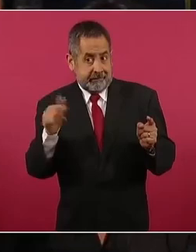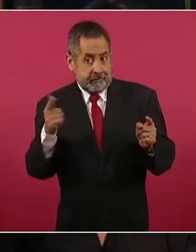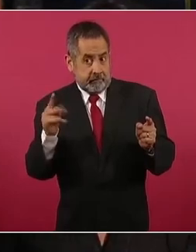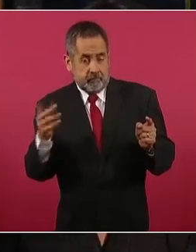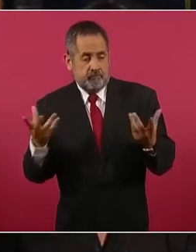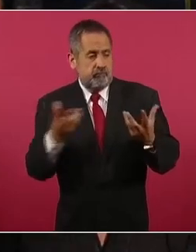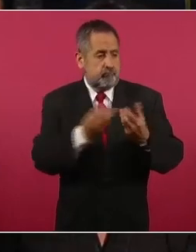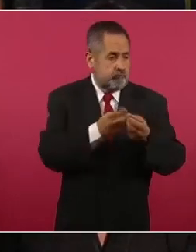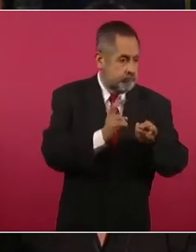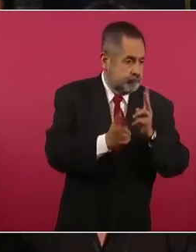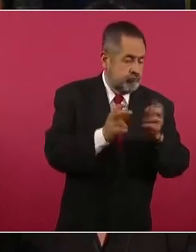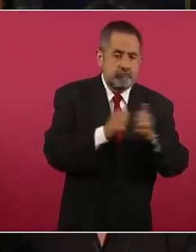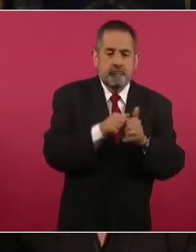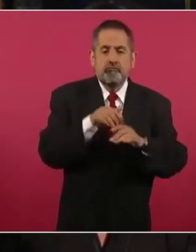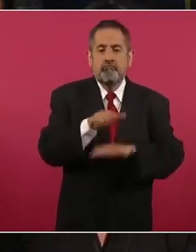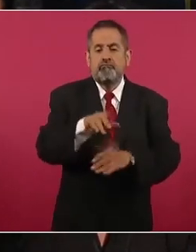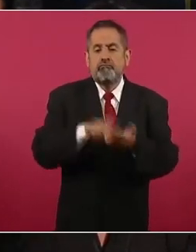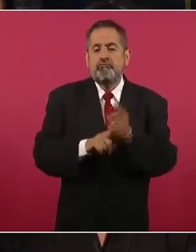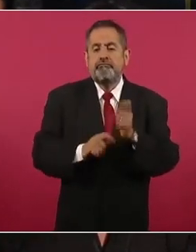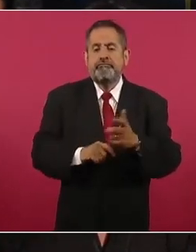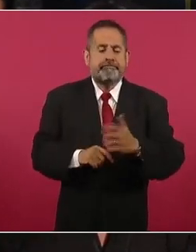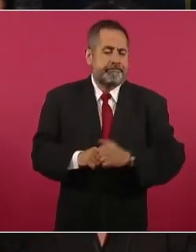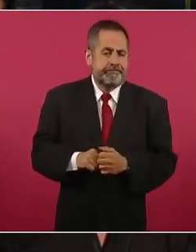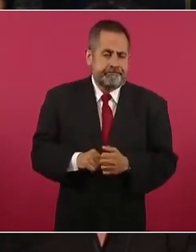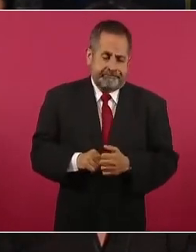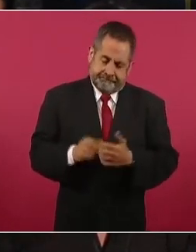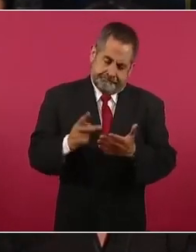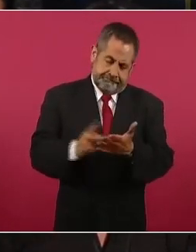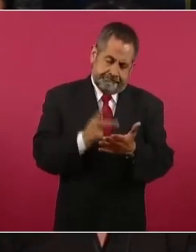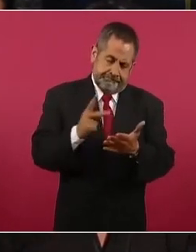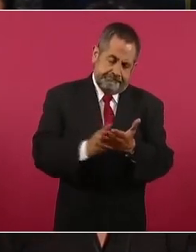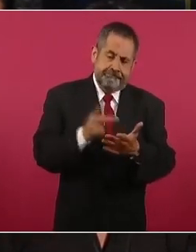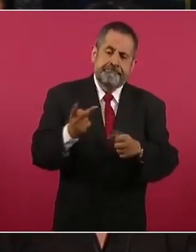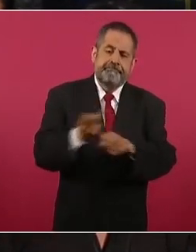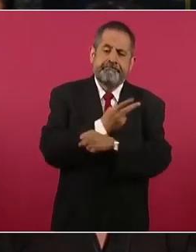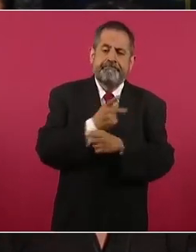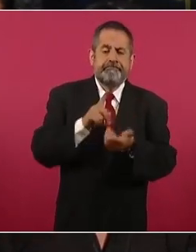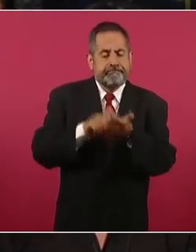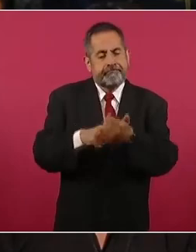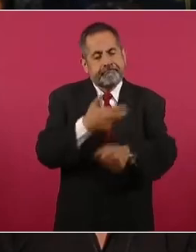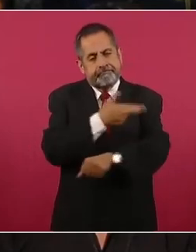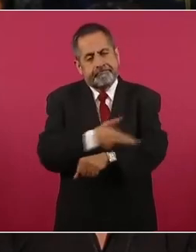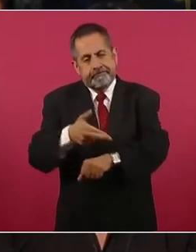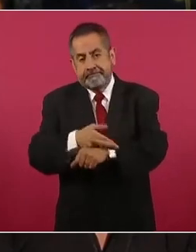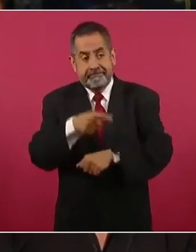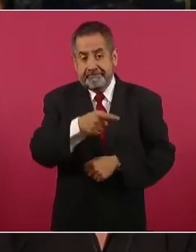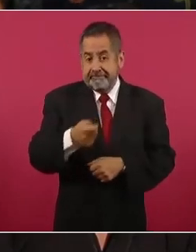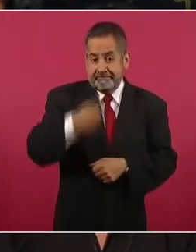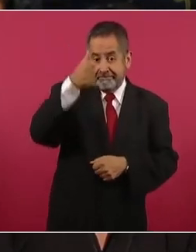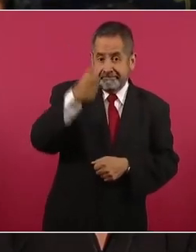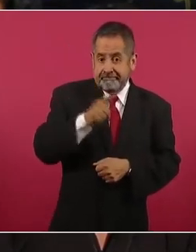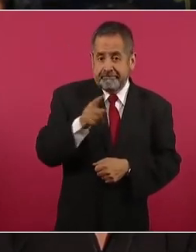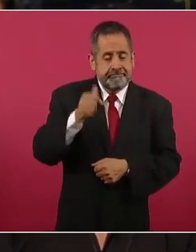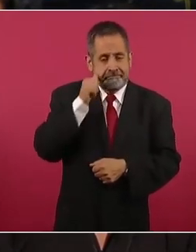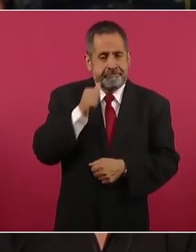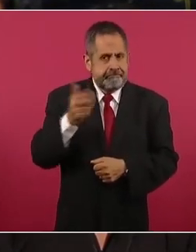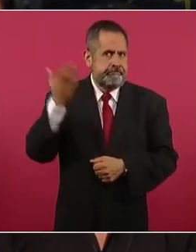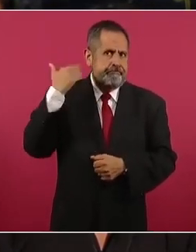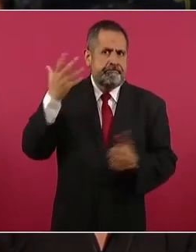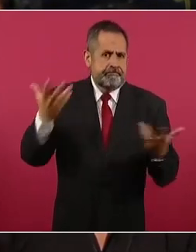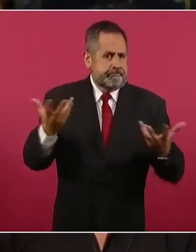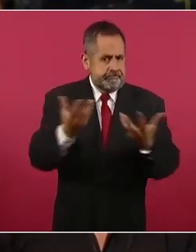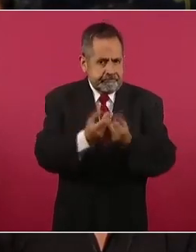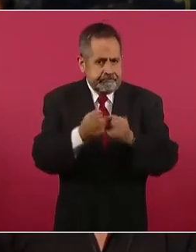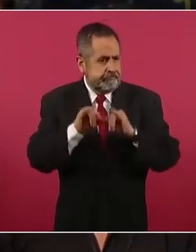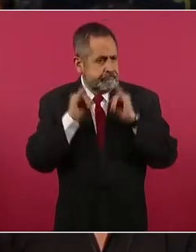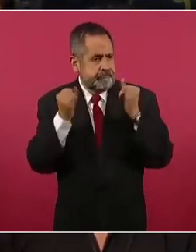Nada más para mencionar lo que muchas veces ha sucedido en este procedimiento, porque no es la primera vez que se reúnen en este sentido,